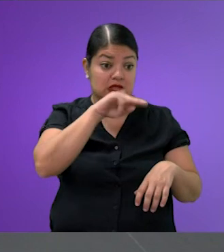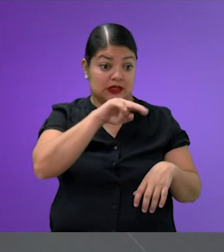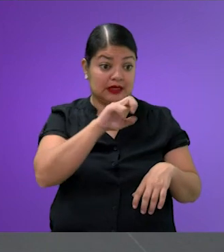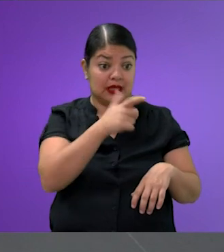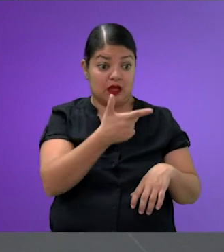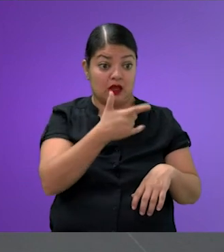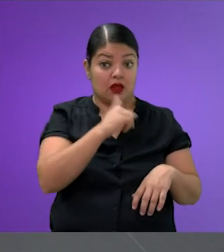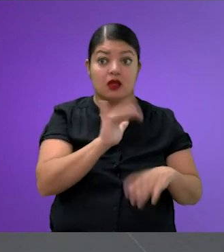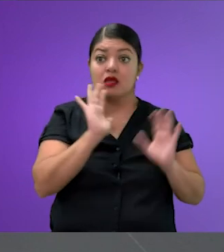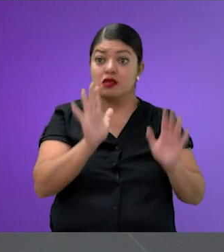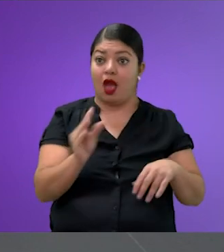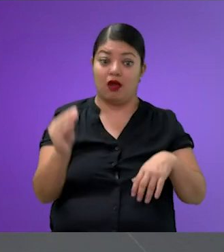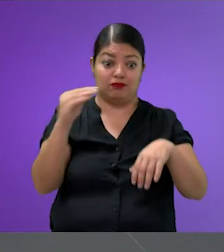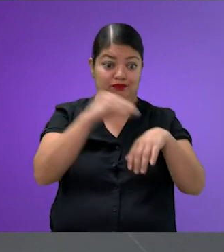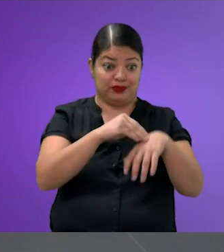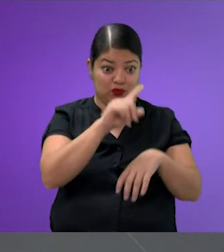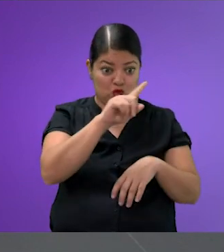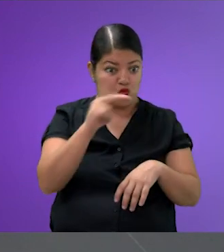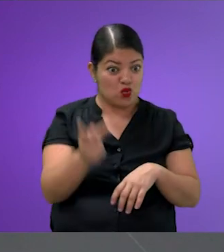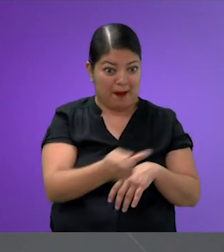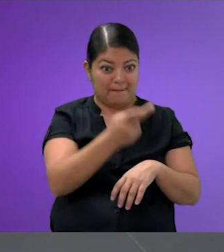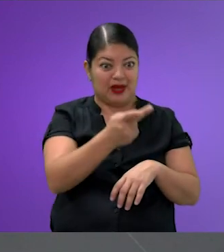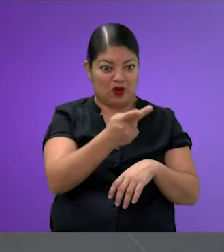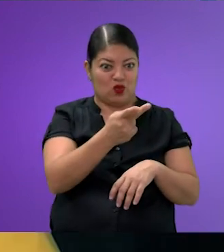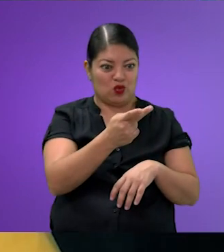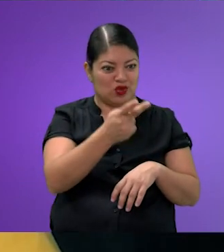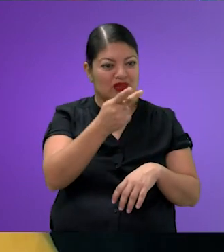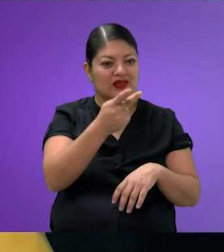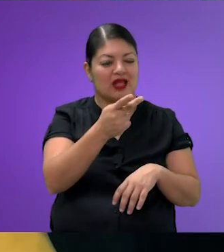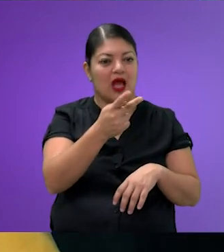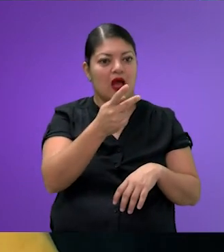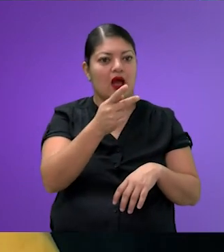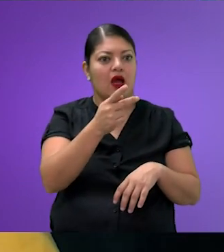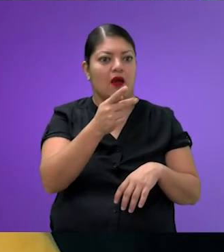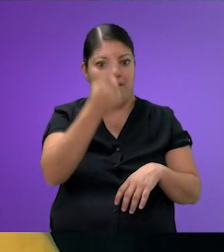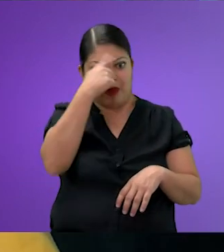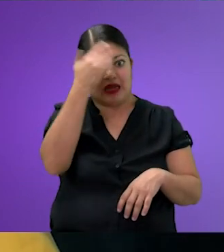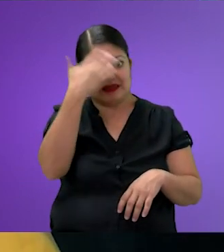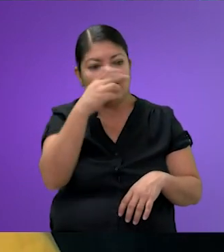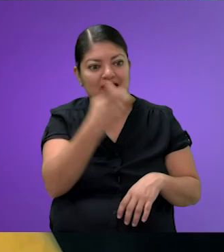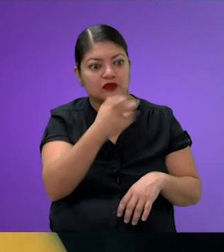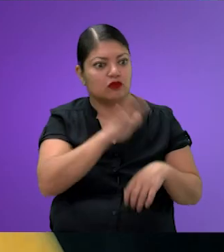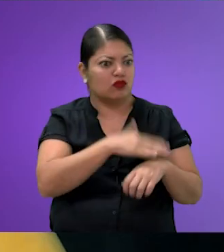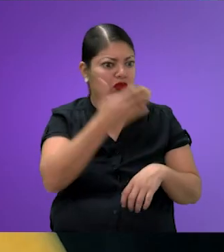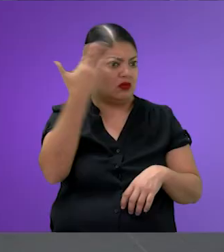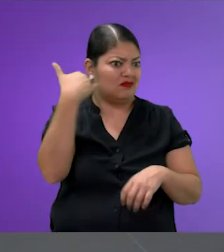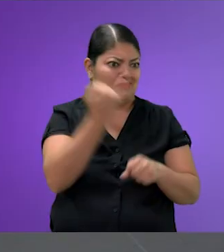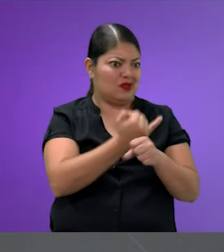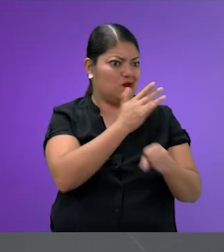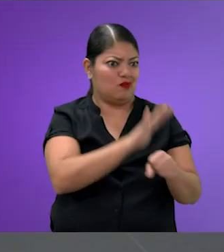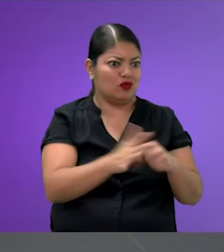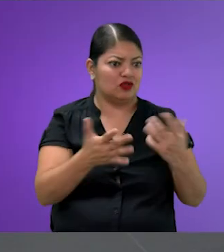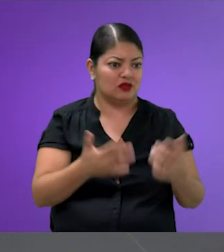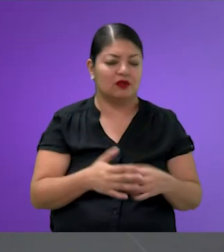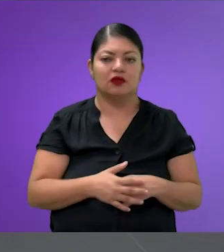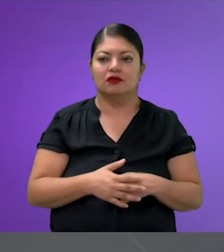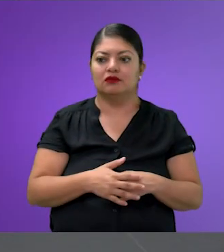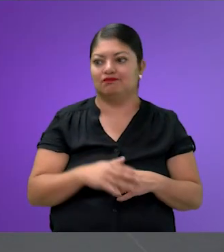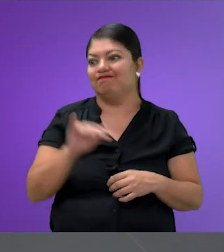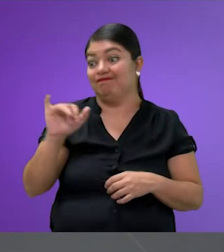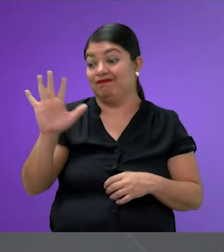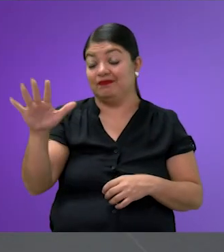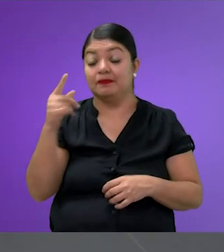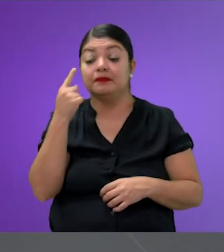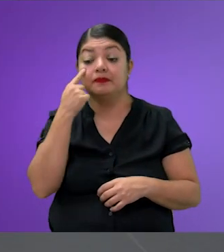agregó una pregunta para ir midiendo esto porque era imposible medirlo, ¿no? Es que, ¿cómo más lo hacías? Ojo,